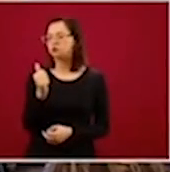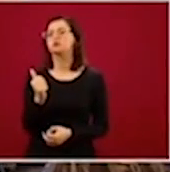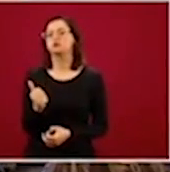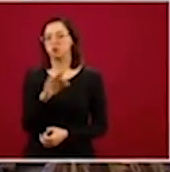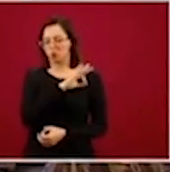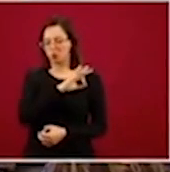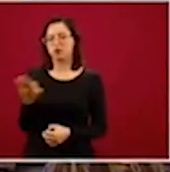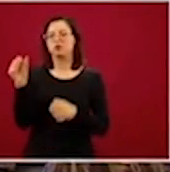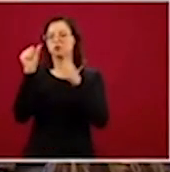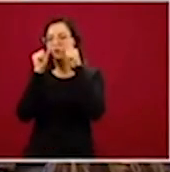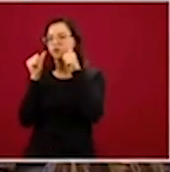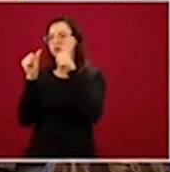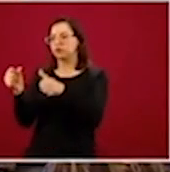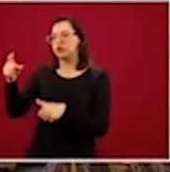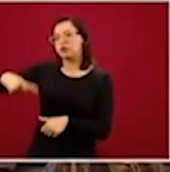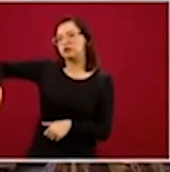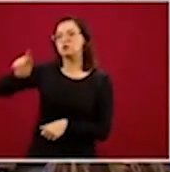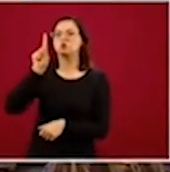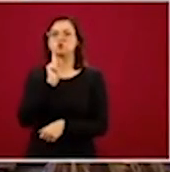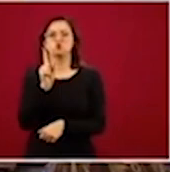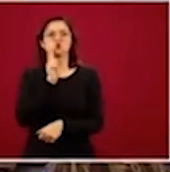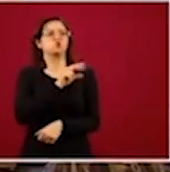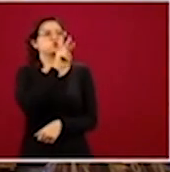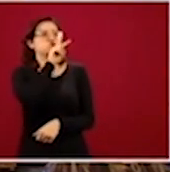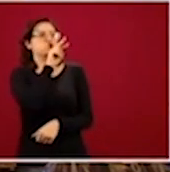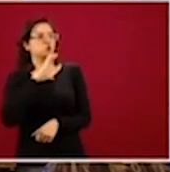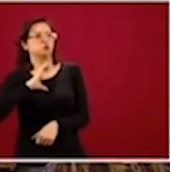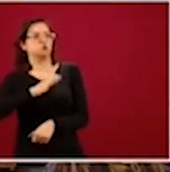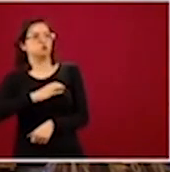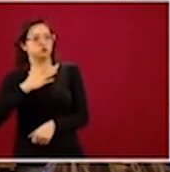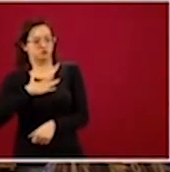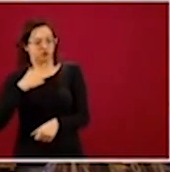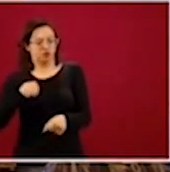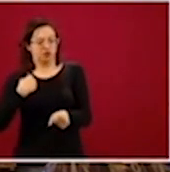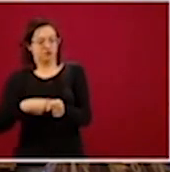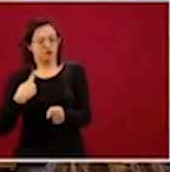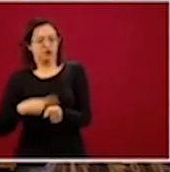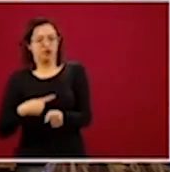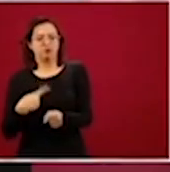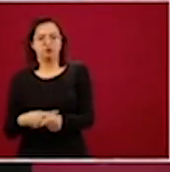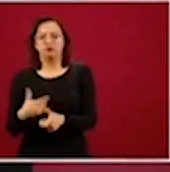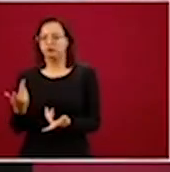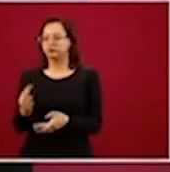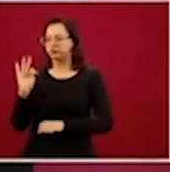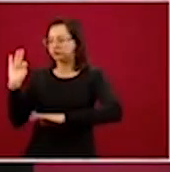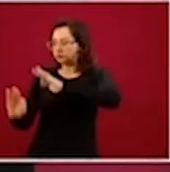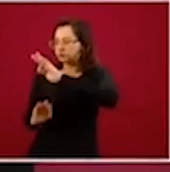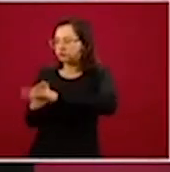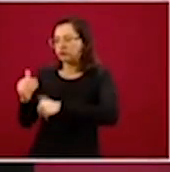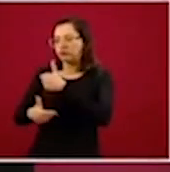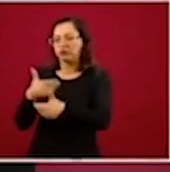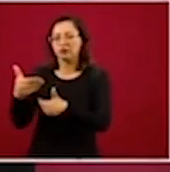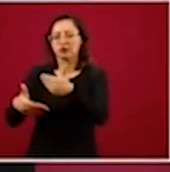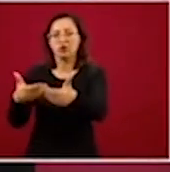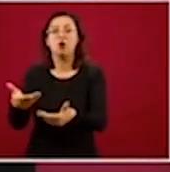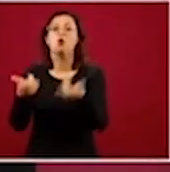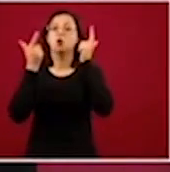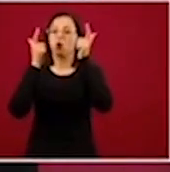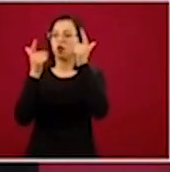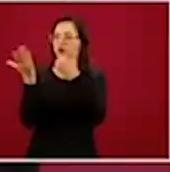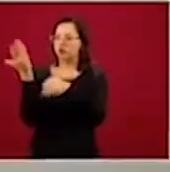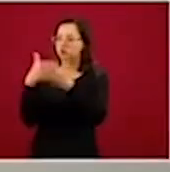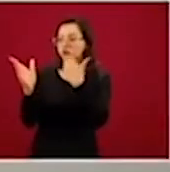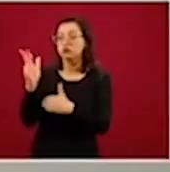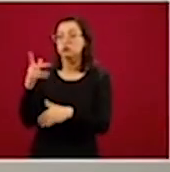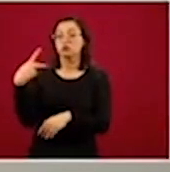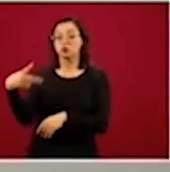atendible la preocupación de las mujeres que viven con cáncer o están en distintas fases de tratamiento, ojalá con éxito, no se